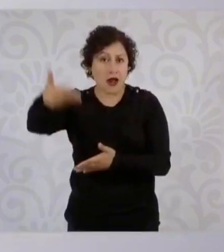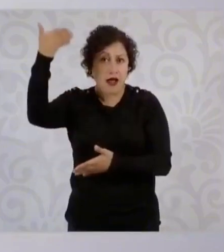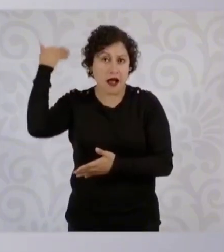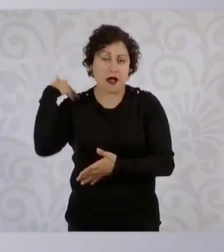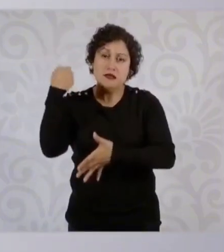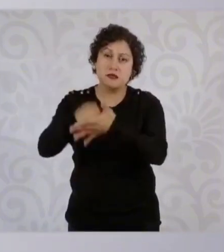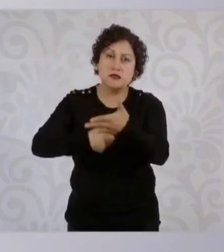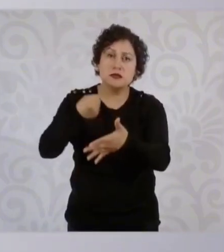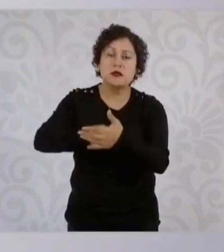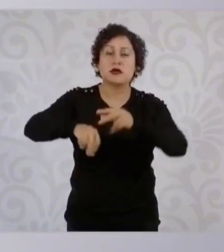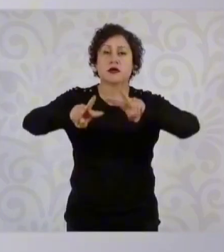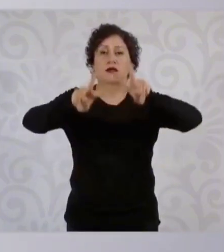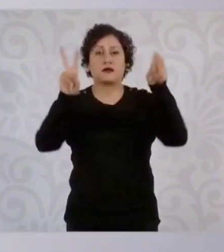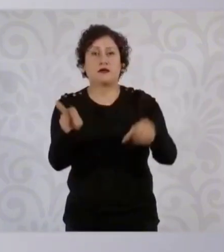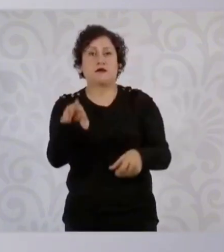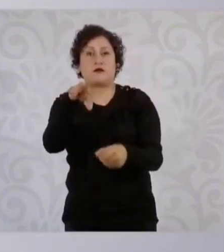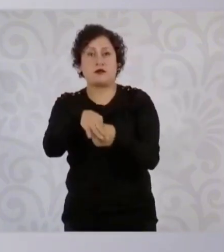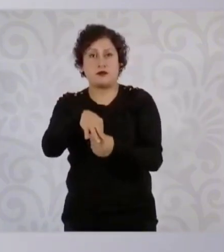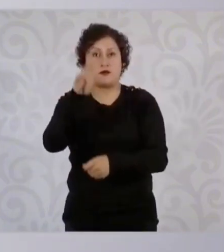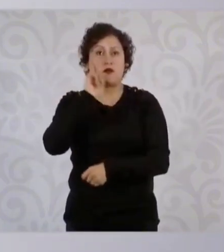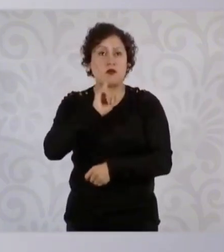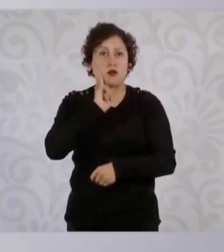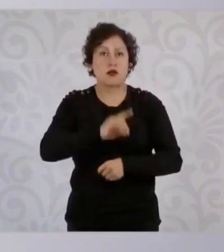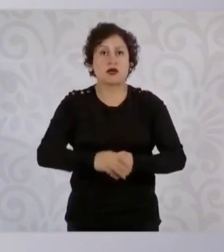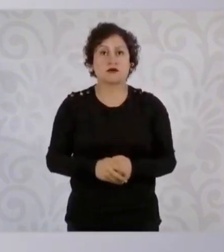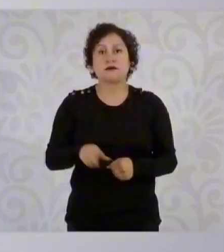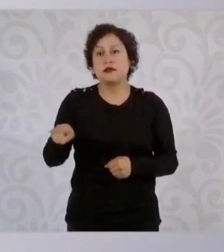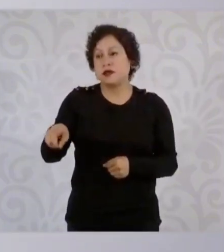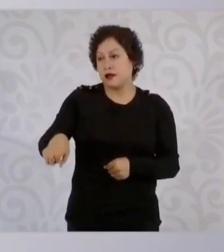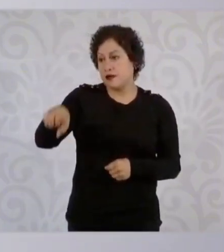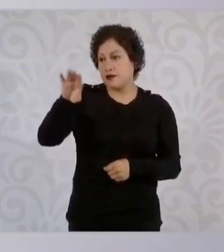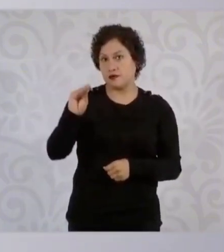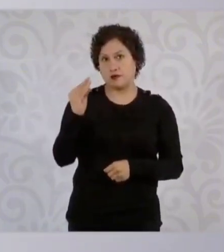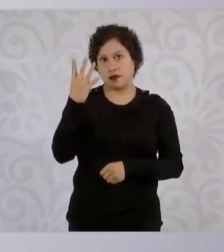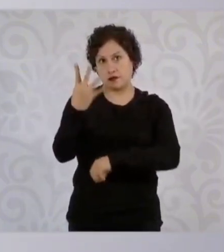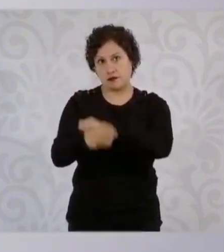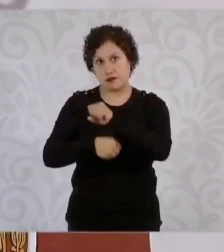de las mexicanas, ella fallece a los 94 años.